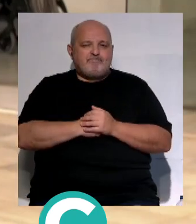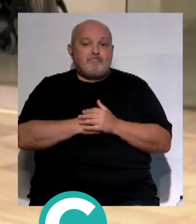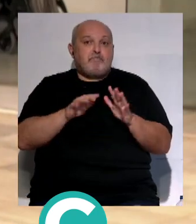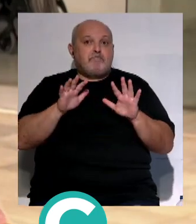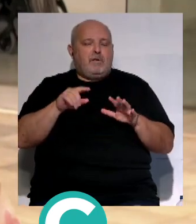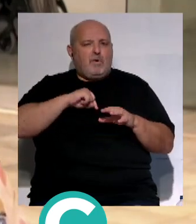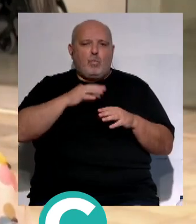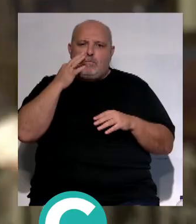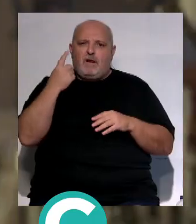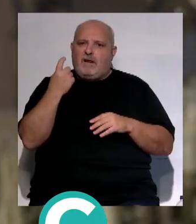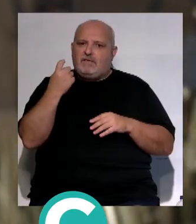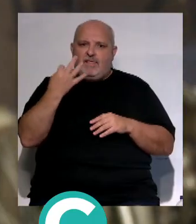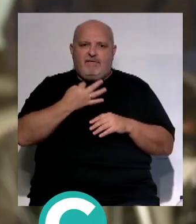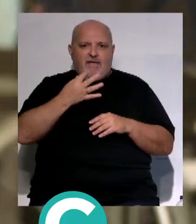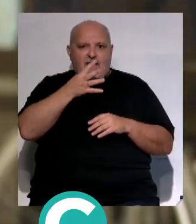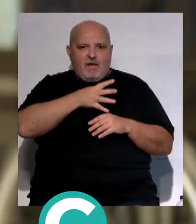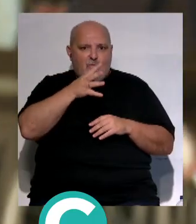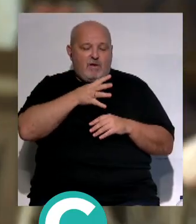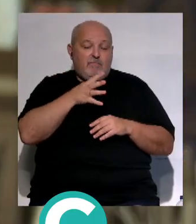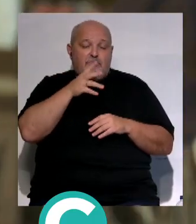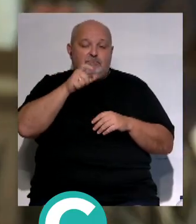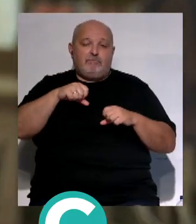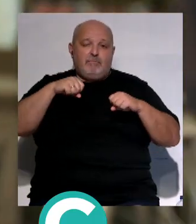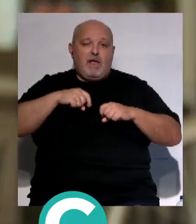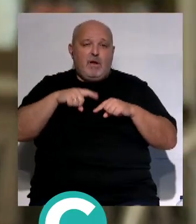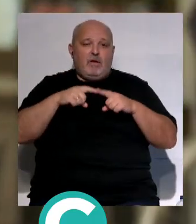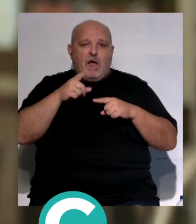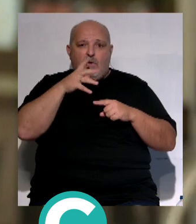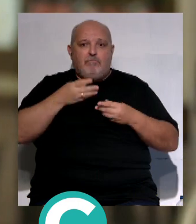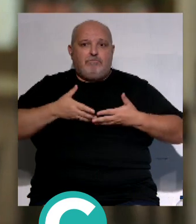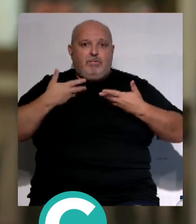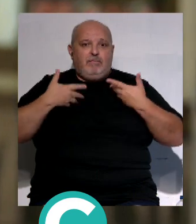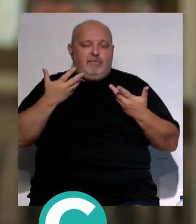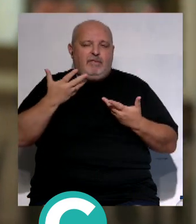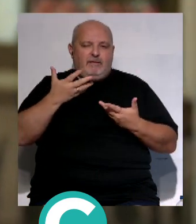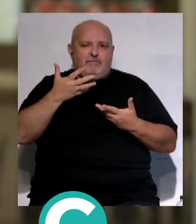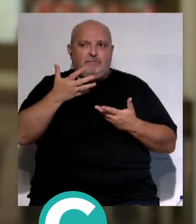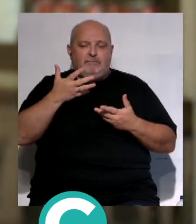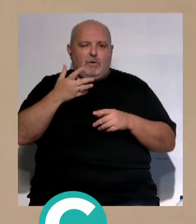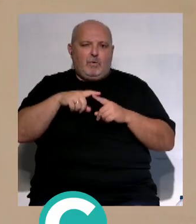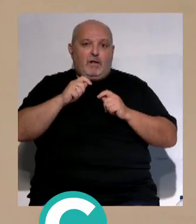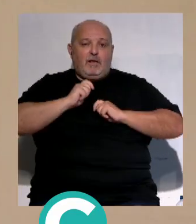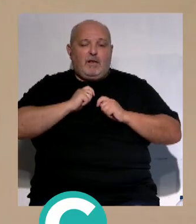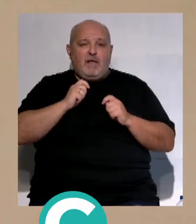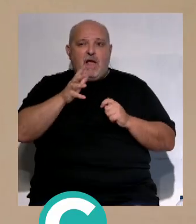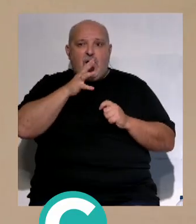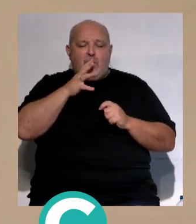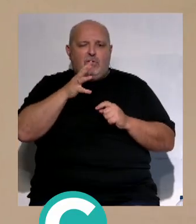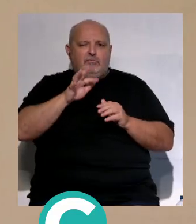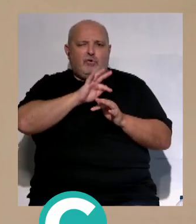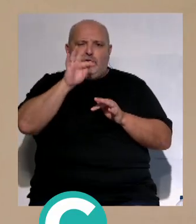embargo el cuerpo necesita hidratarse. Por eso las personas mayores se deshidratan tanto. Entonces pasamos con el carro del agua